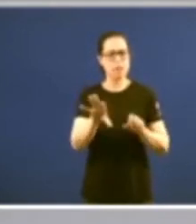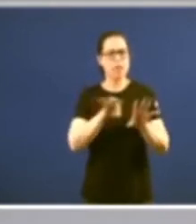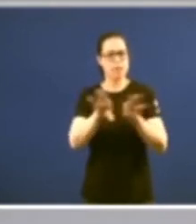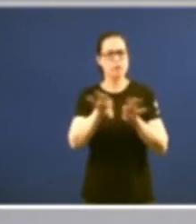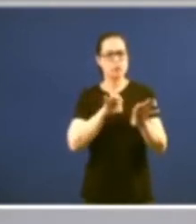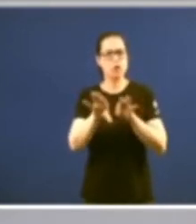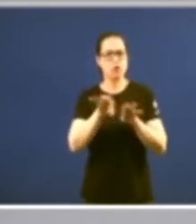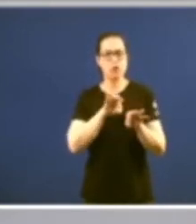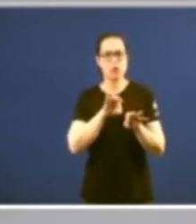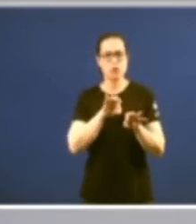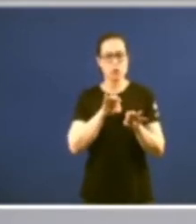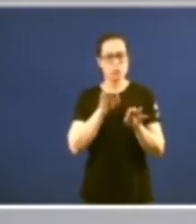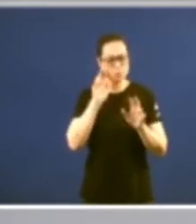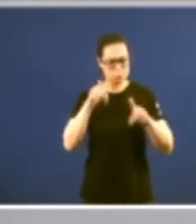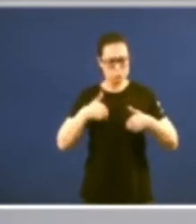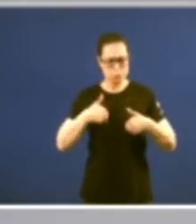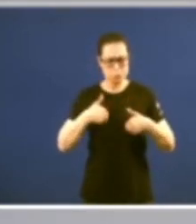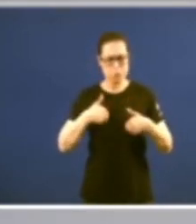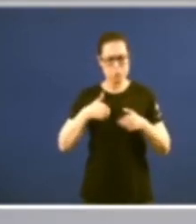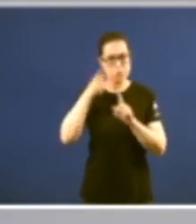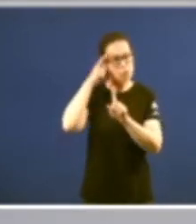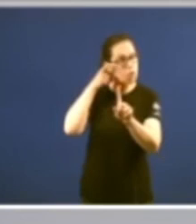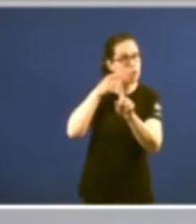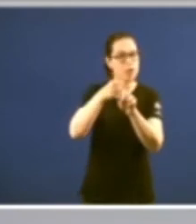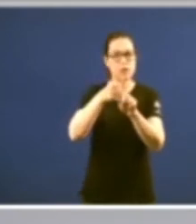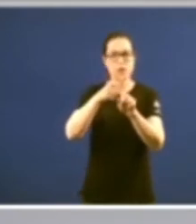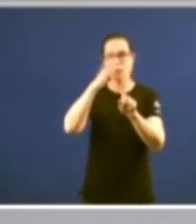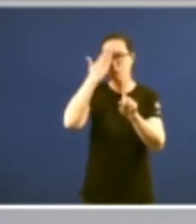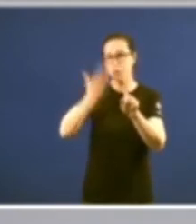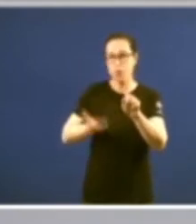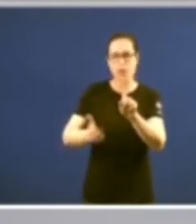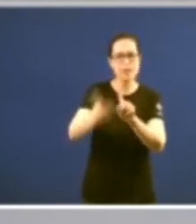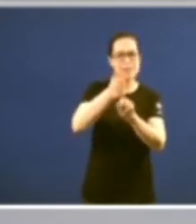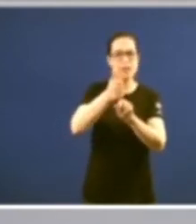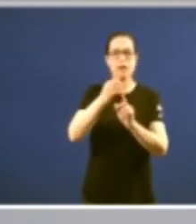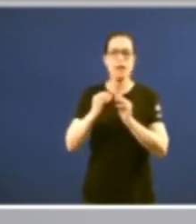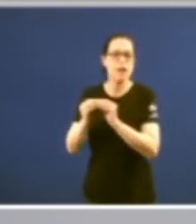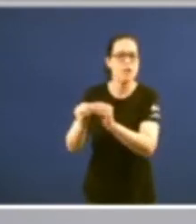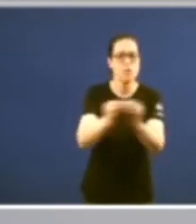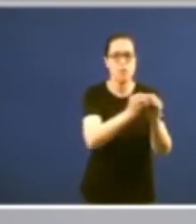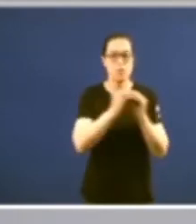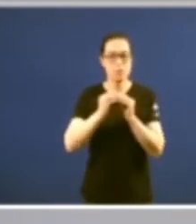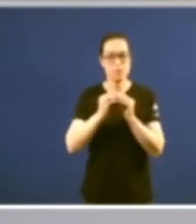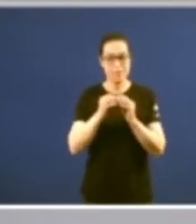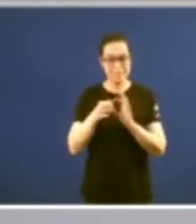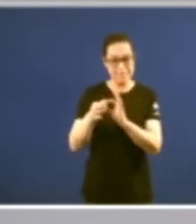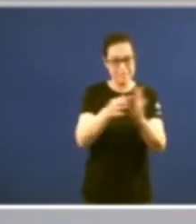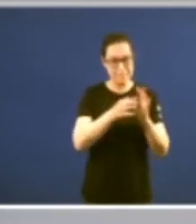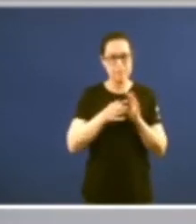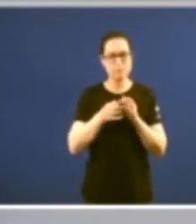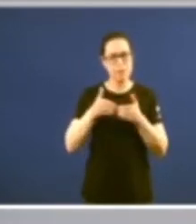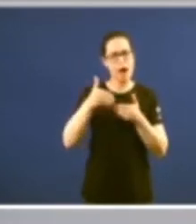pensando que o objetivo fundamental é a unión deste pobo para seguir avanzando xuntos por un vieiro